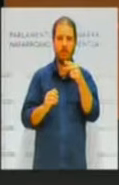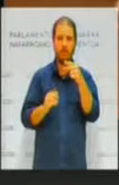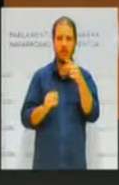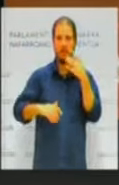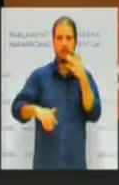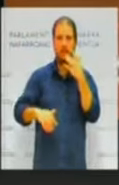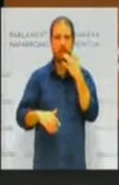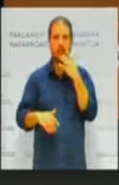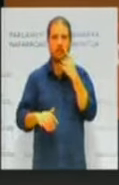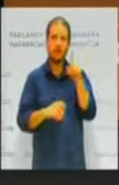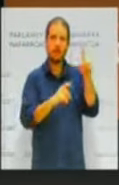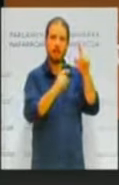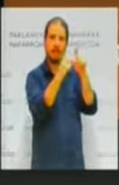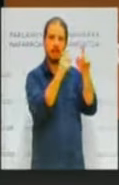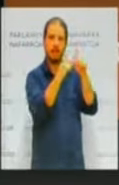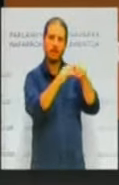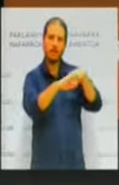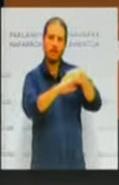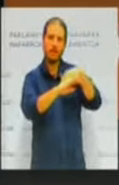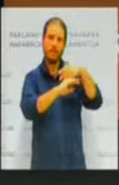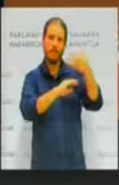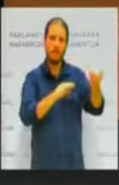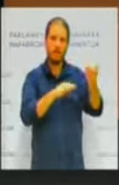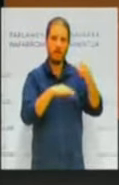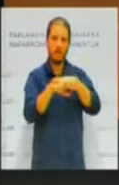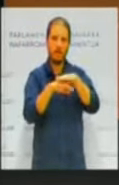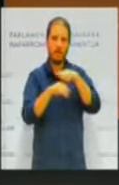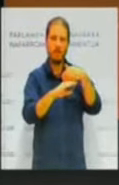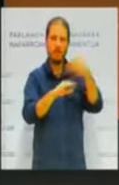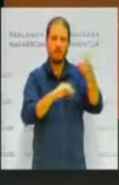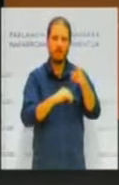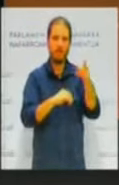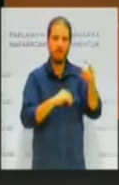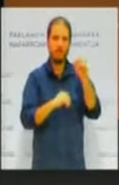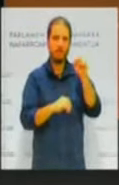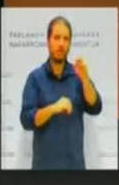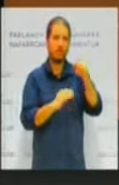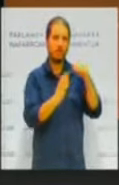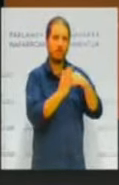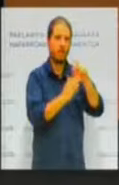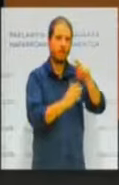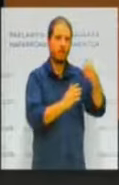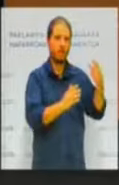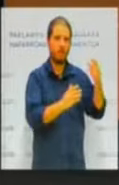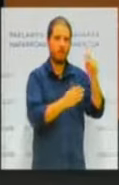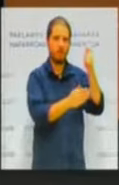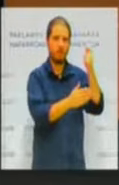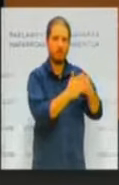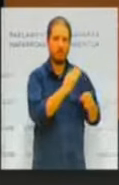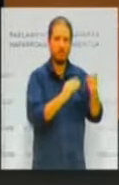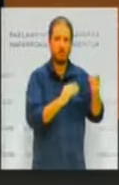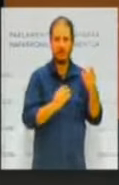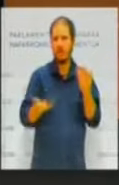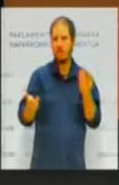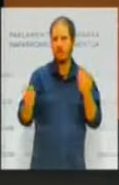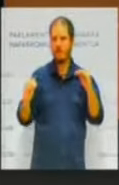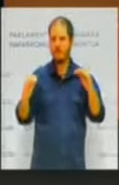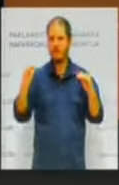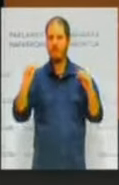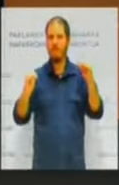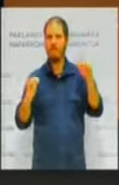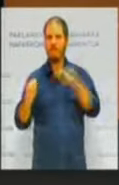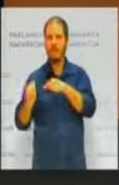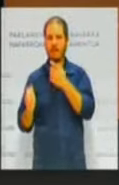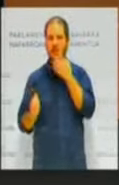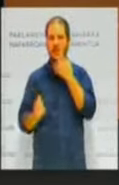que se exige a entidades externas a la administración que no sean transparentes. Es decir, las exigencias que se pone la administración en